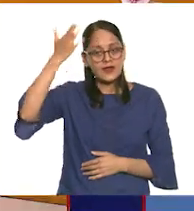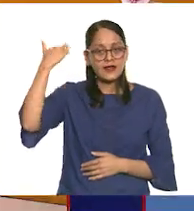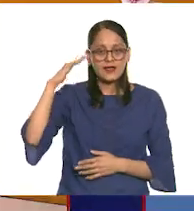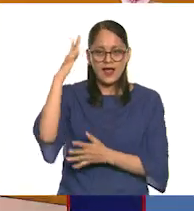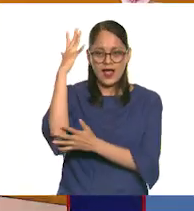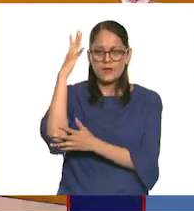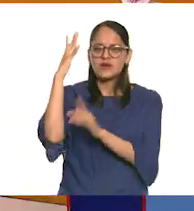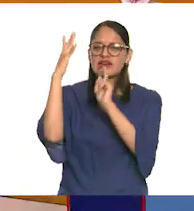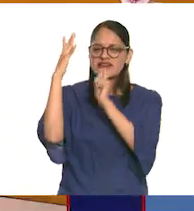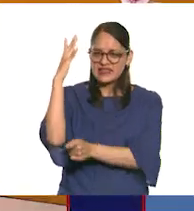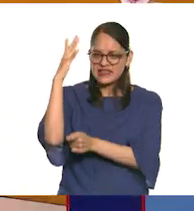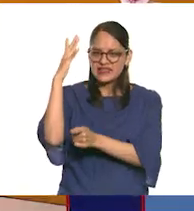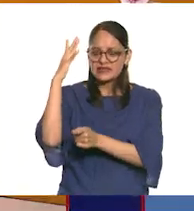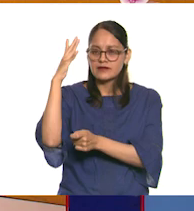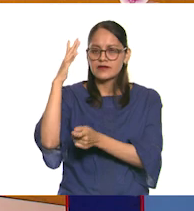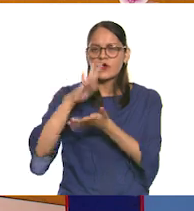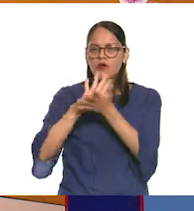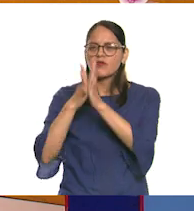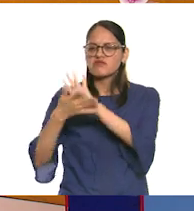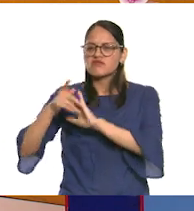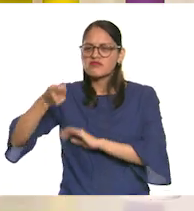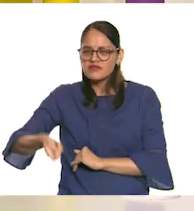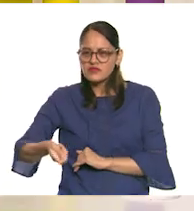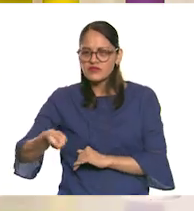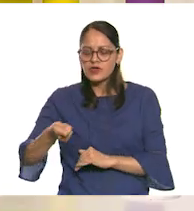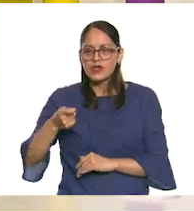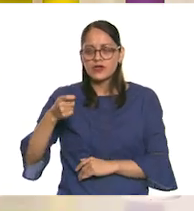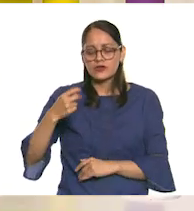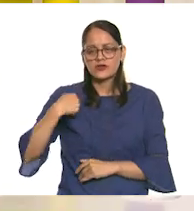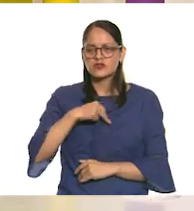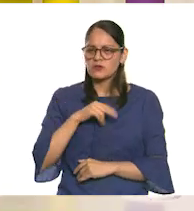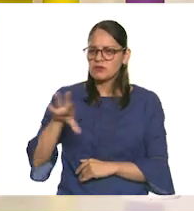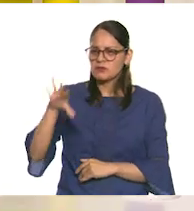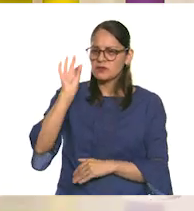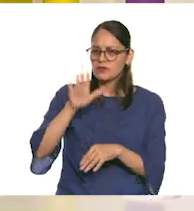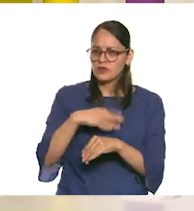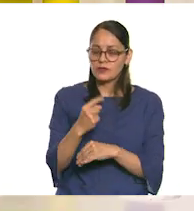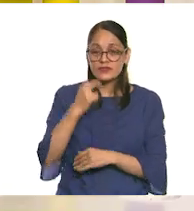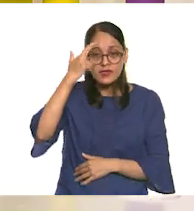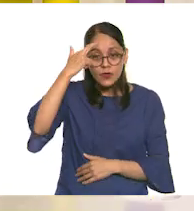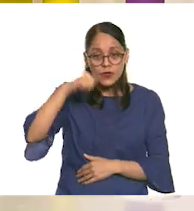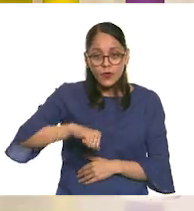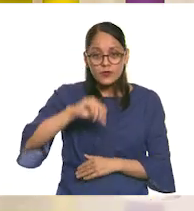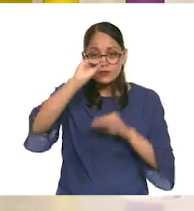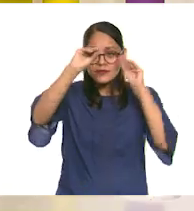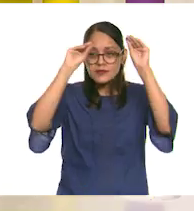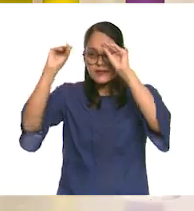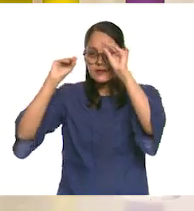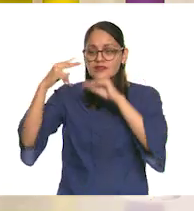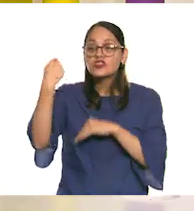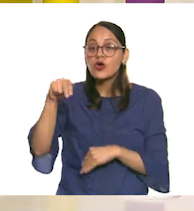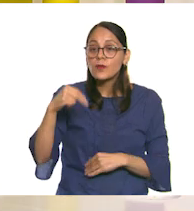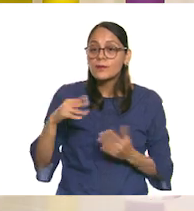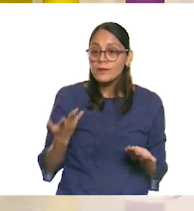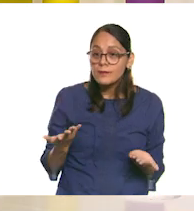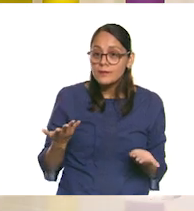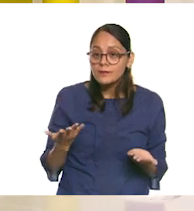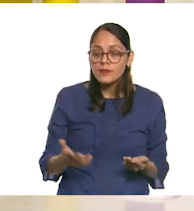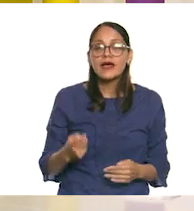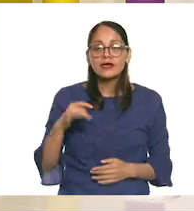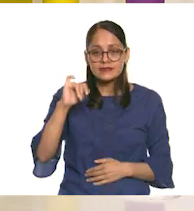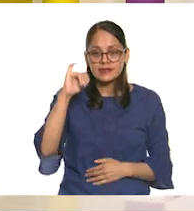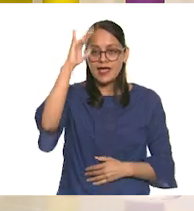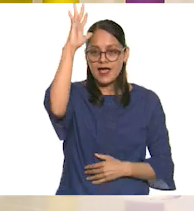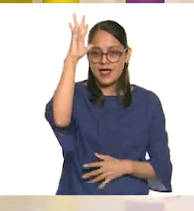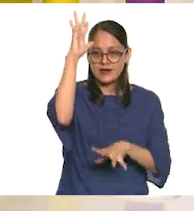significa el árbol y por qué elegimos ese concepto, ¿te acuerdas cómo se va a llamar nuestra instalación? Sí, las raíces